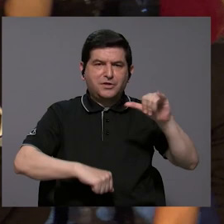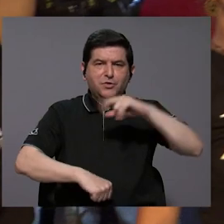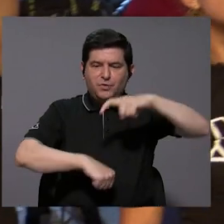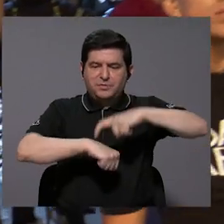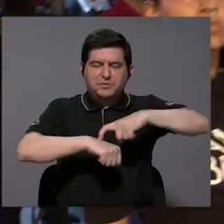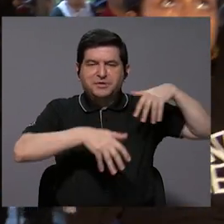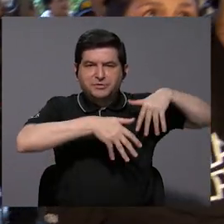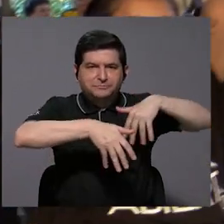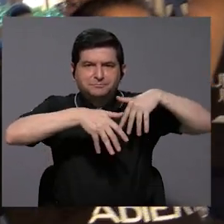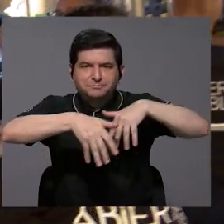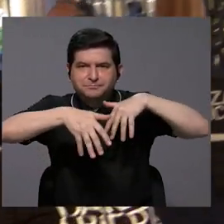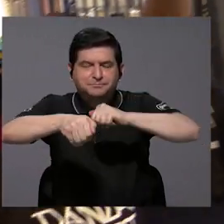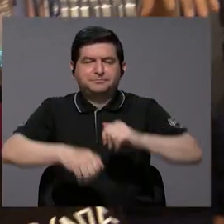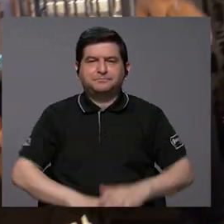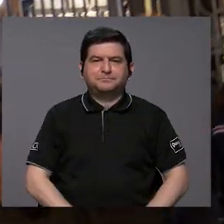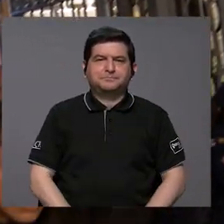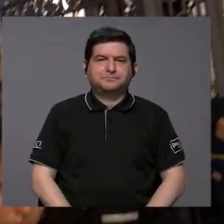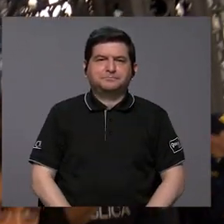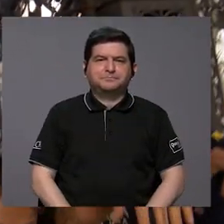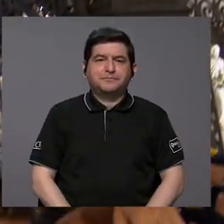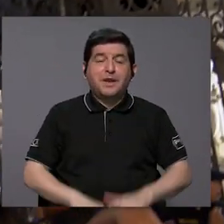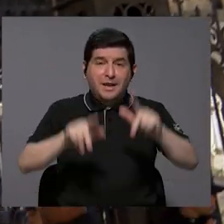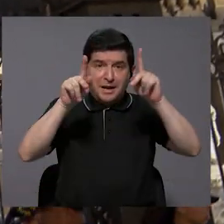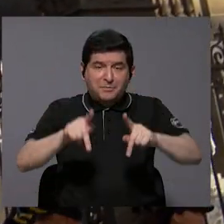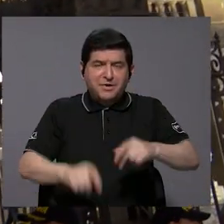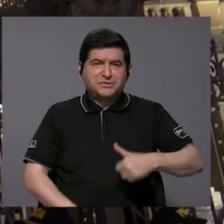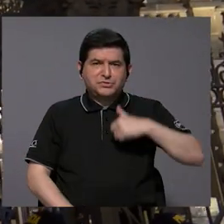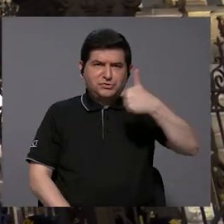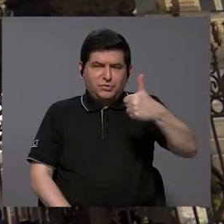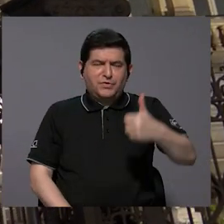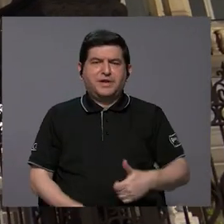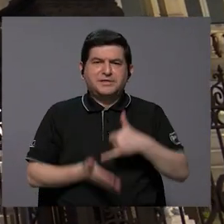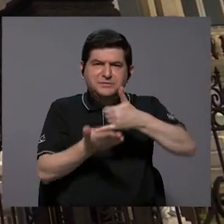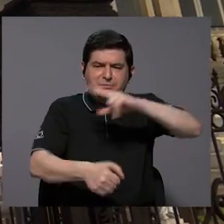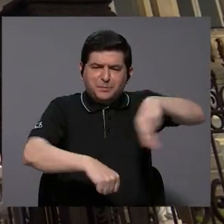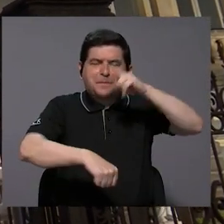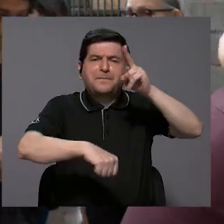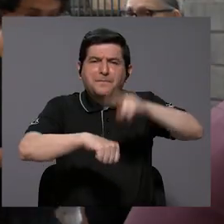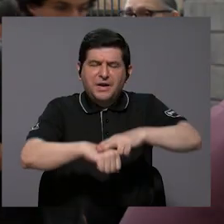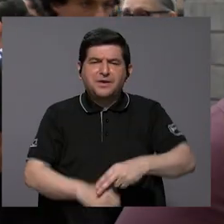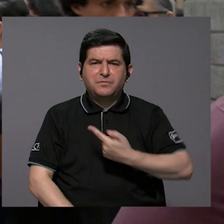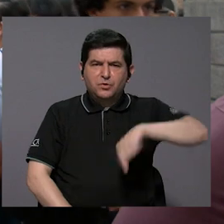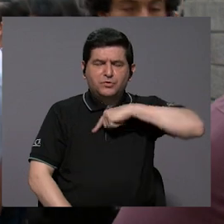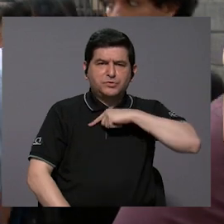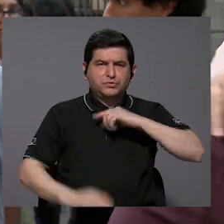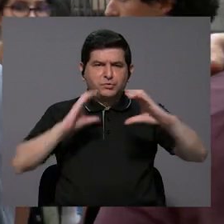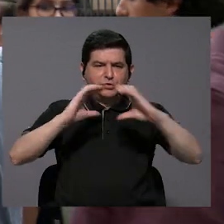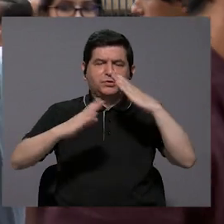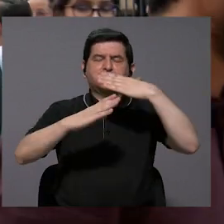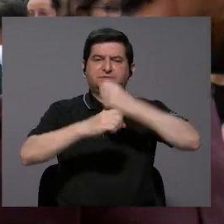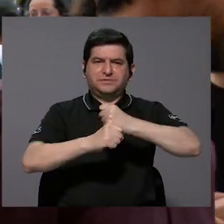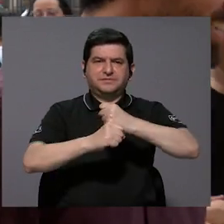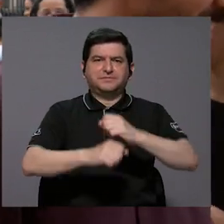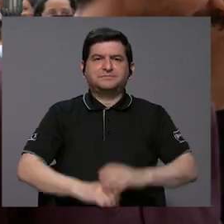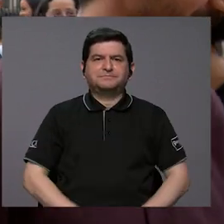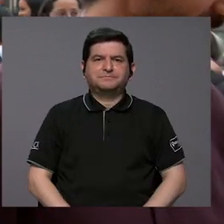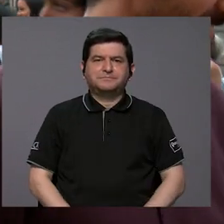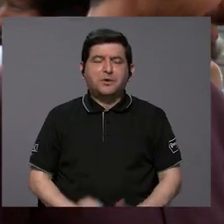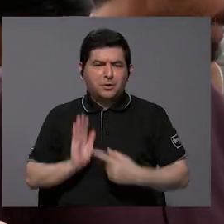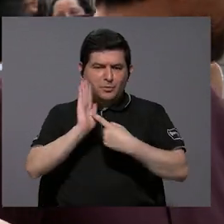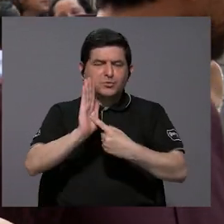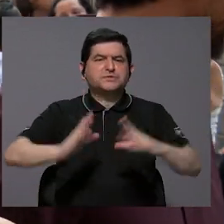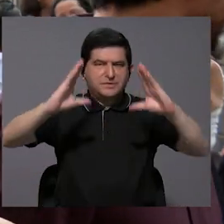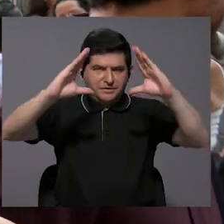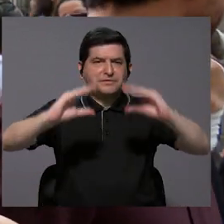Teatro Nacional al momento de las manifestaciones. Las personas ganadoras de los Premios Nacionales hicimos un comunicado